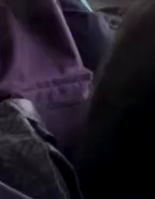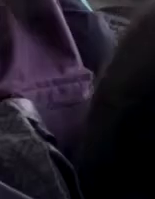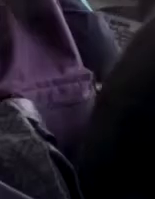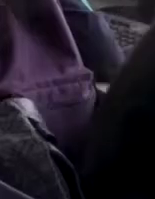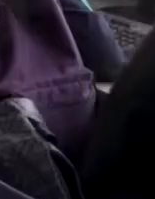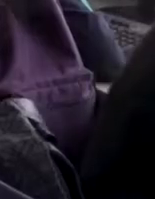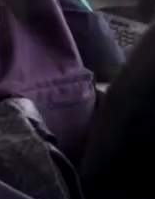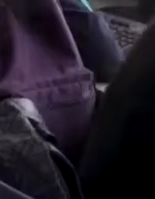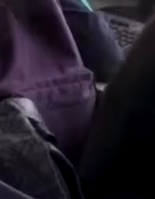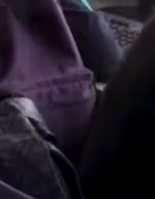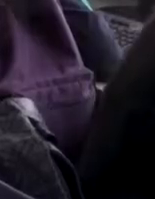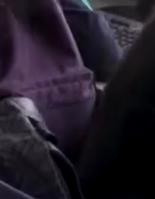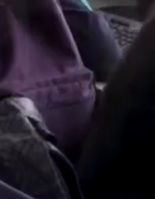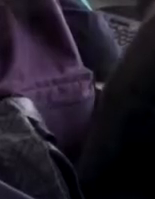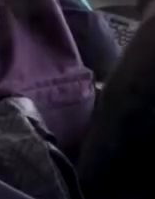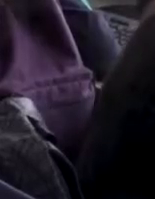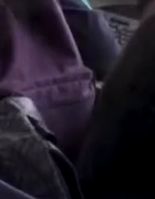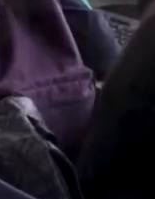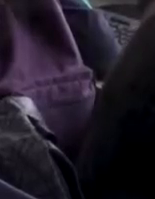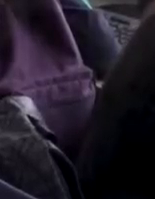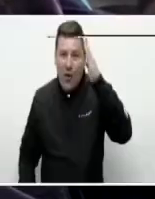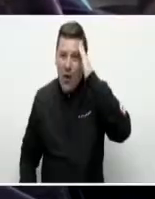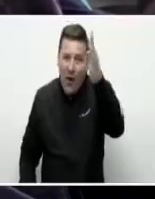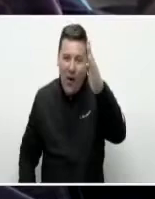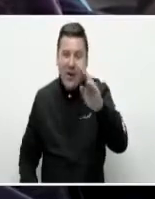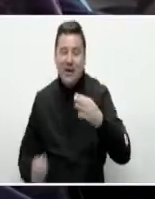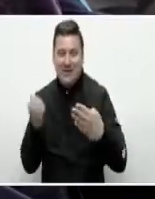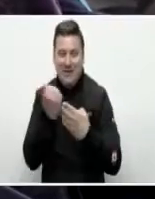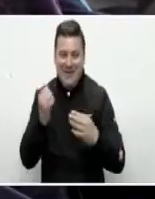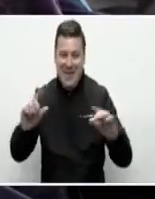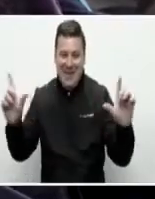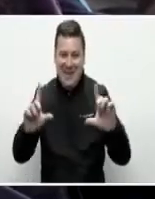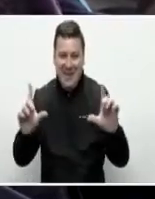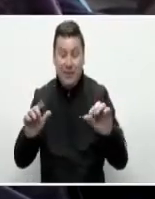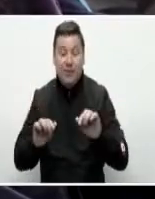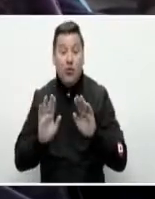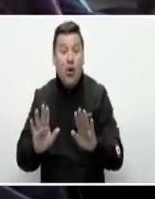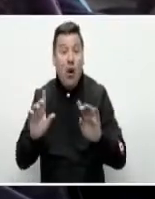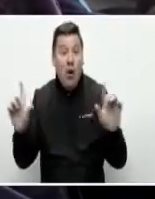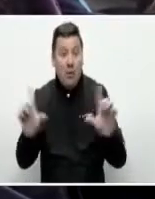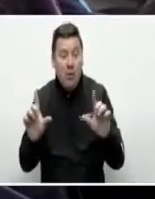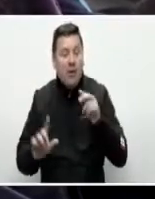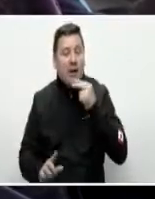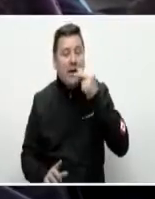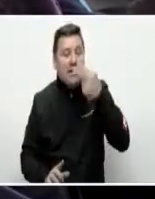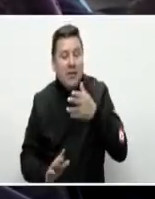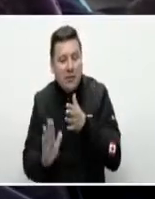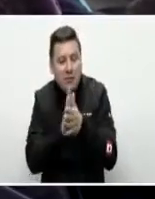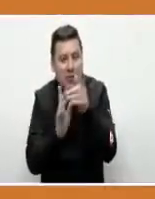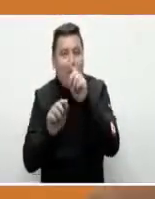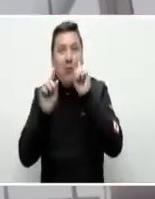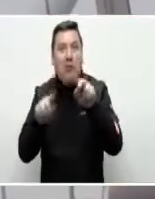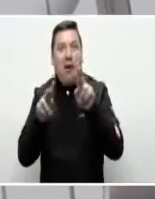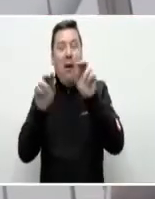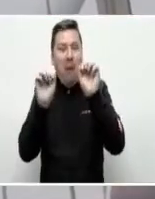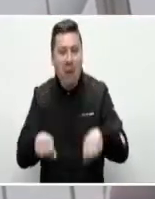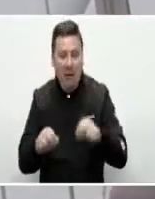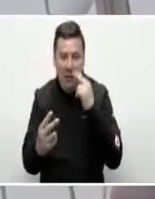Hola, bienvenidos Bienvenidos a un nuevo capítulo de Sena TV, el programa con las historias que tú haces posible.